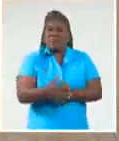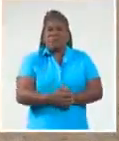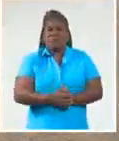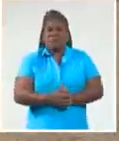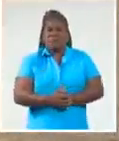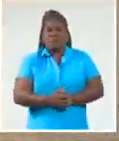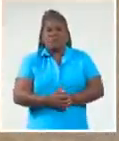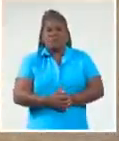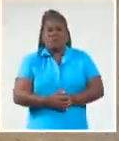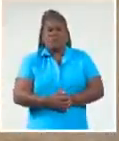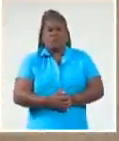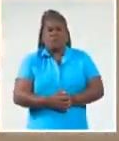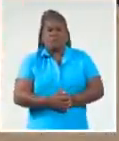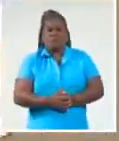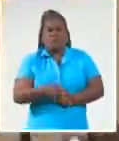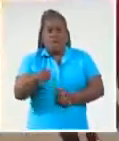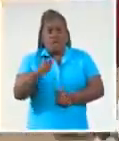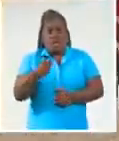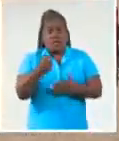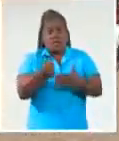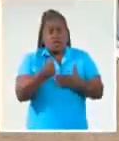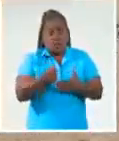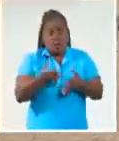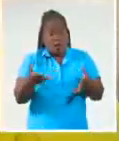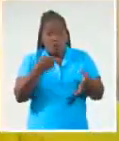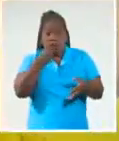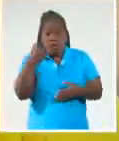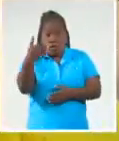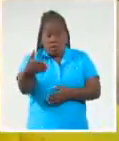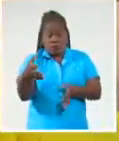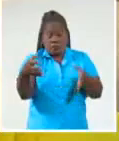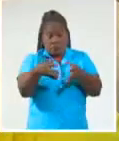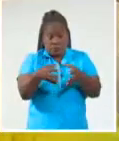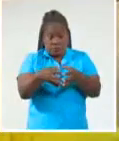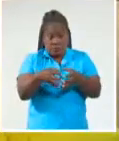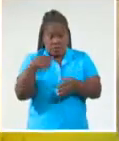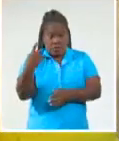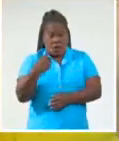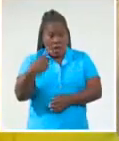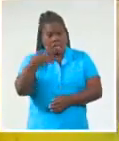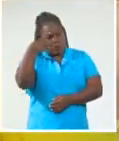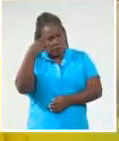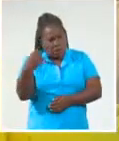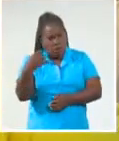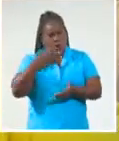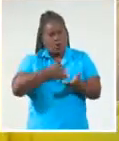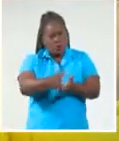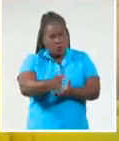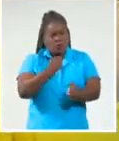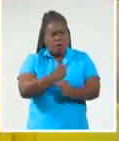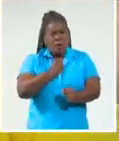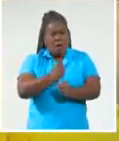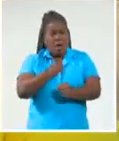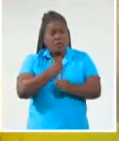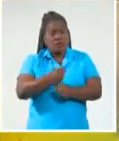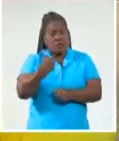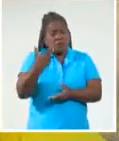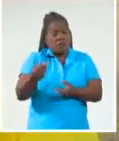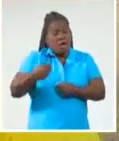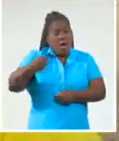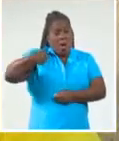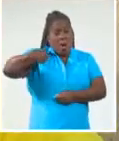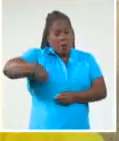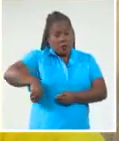¿Este contrato te permitirá jugar con la selección nacional? Bueno, seguiremos trabajando lo más posible en el club. Y si me da la oportunidad en mi